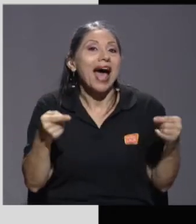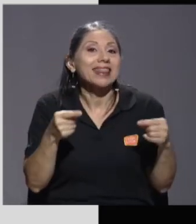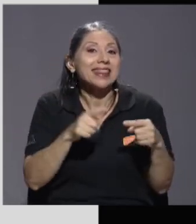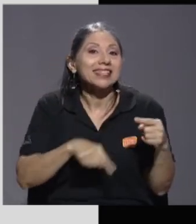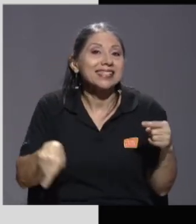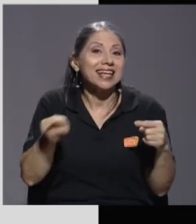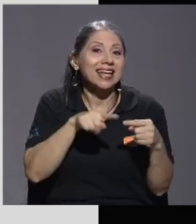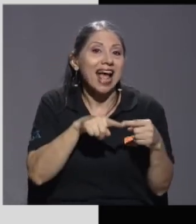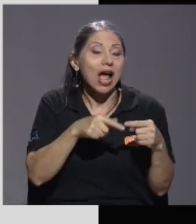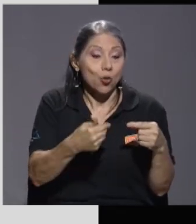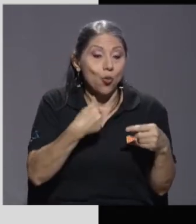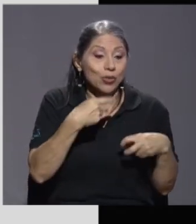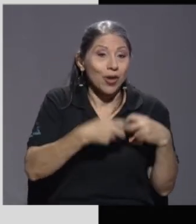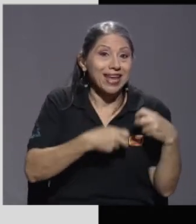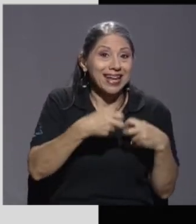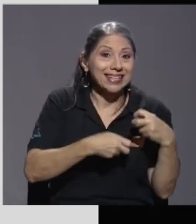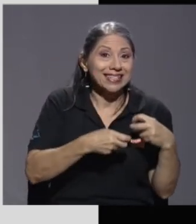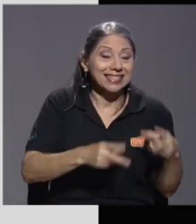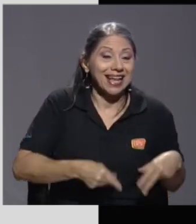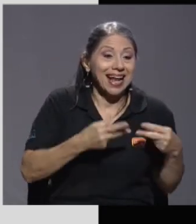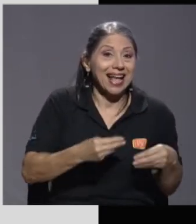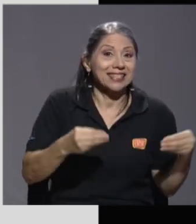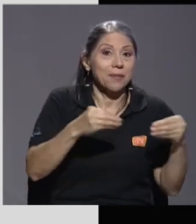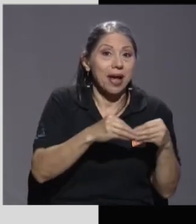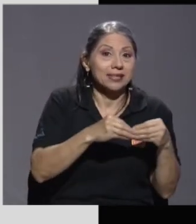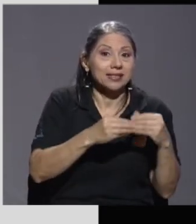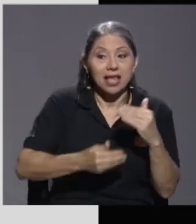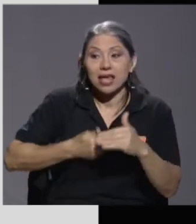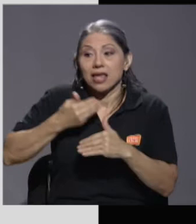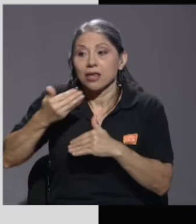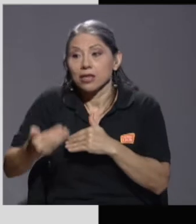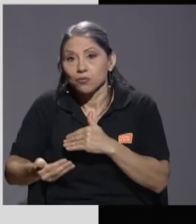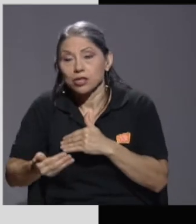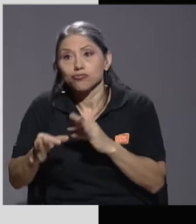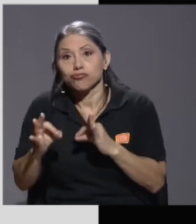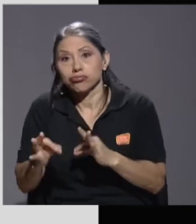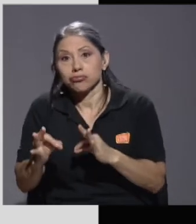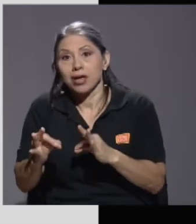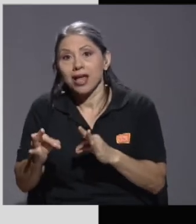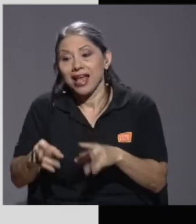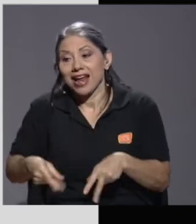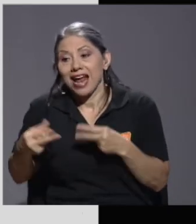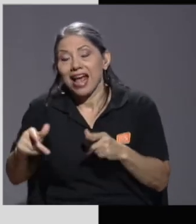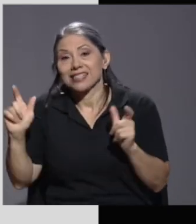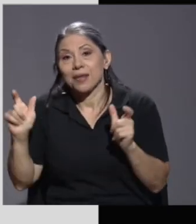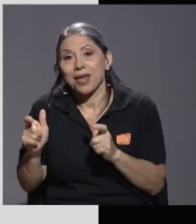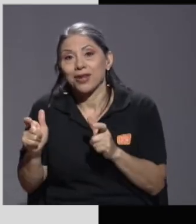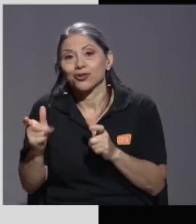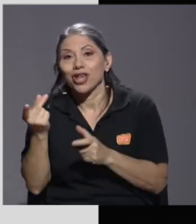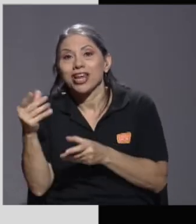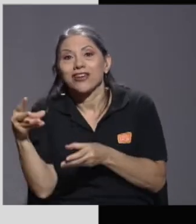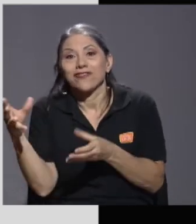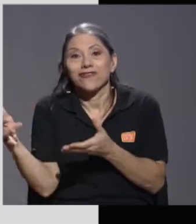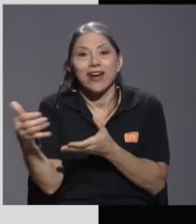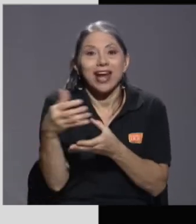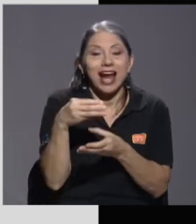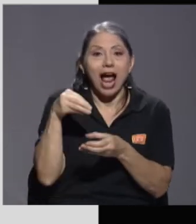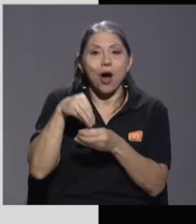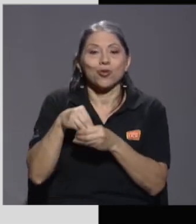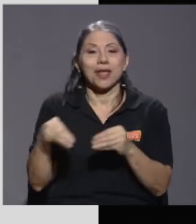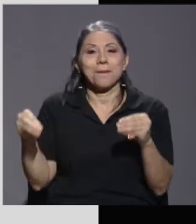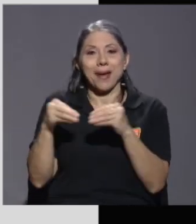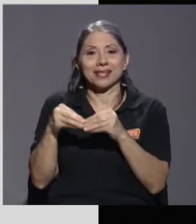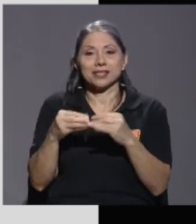hay booms gaste menos y recaude más, ¿verdad? Este momento sería un momento donde hay